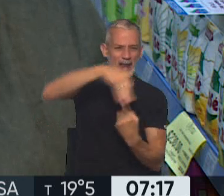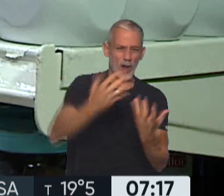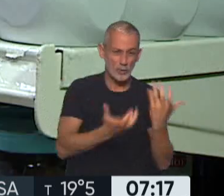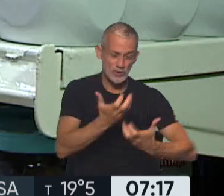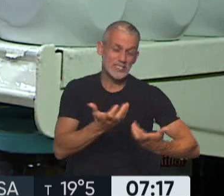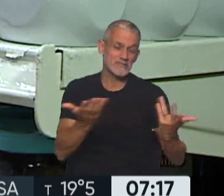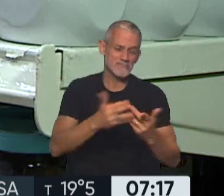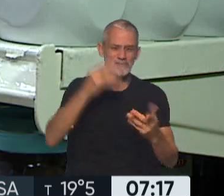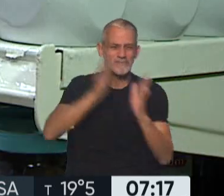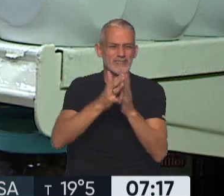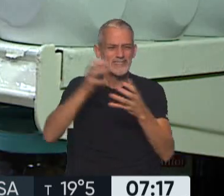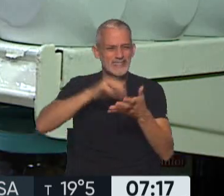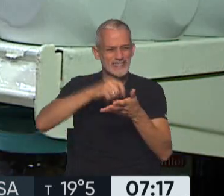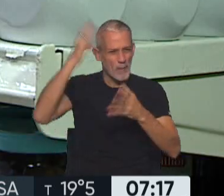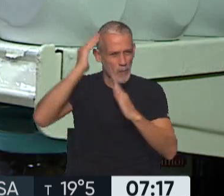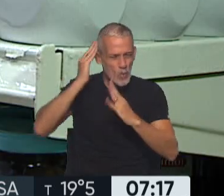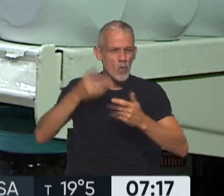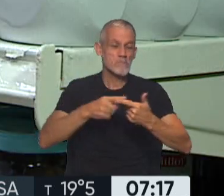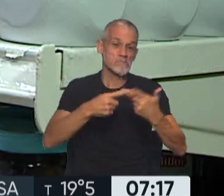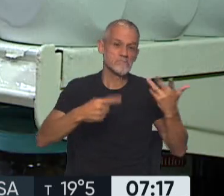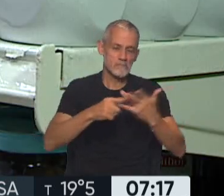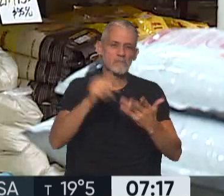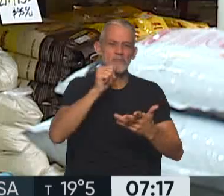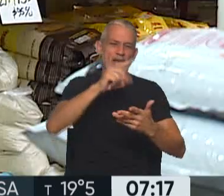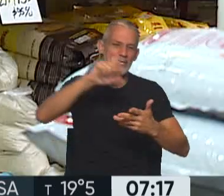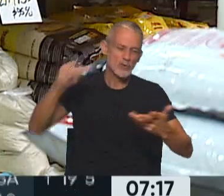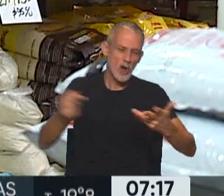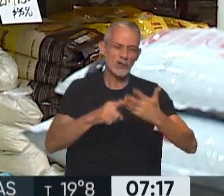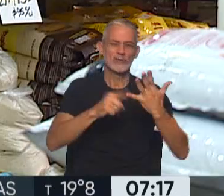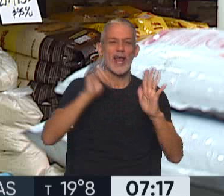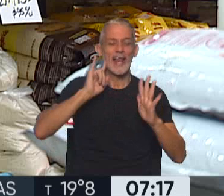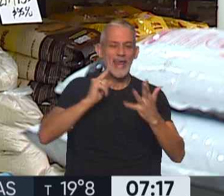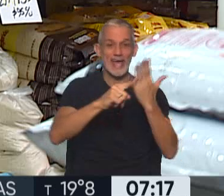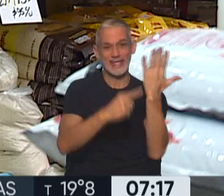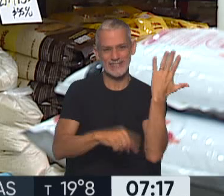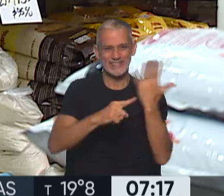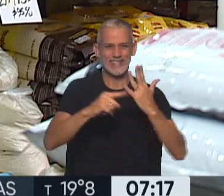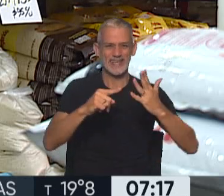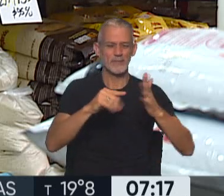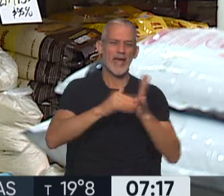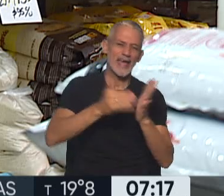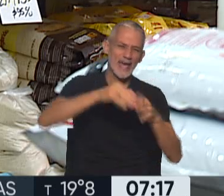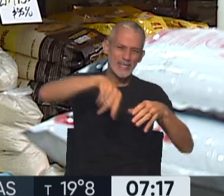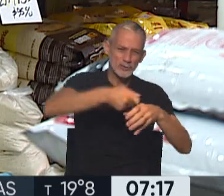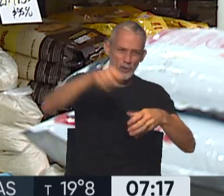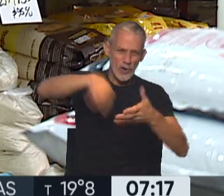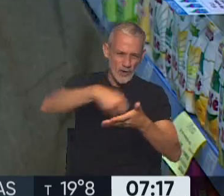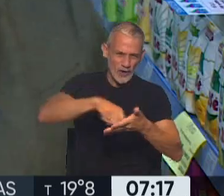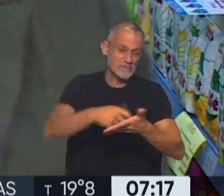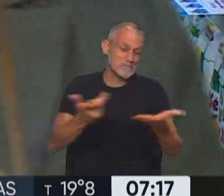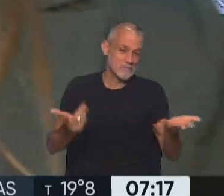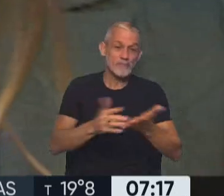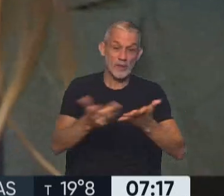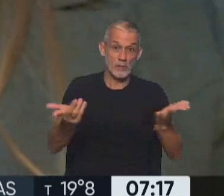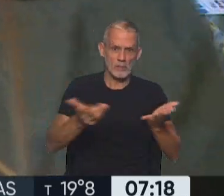productos, shampoo, entran gaseosas, leche, queso crema. No sé cómo